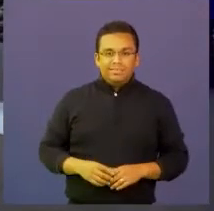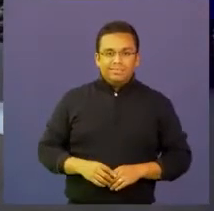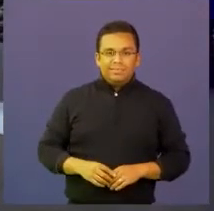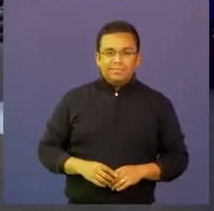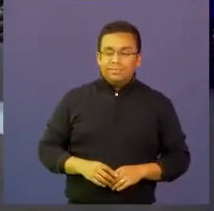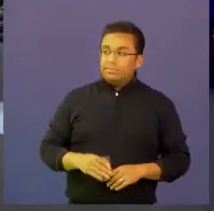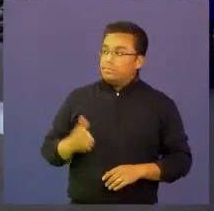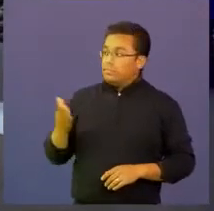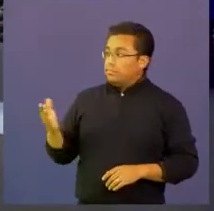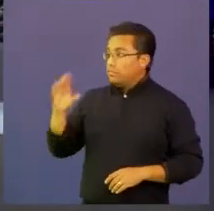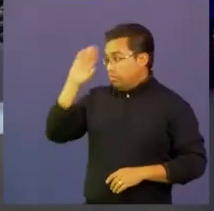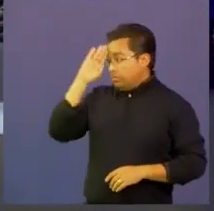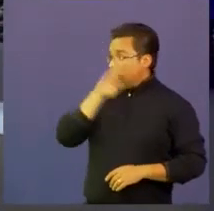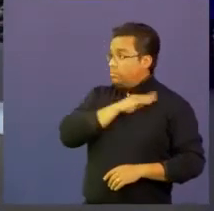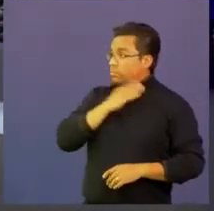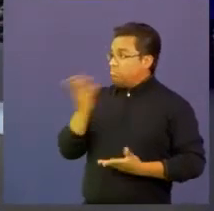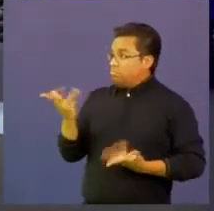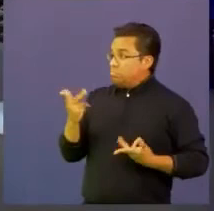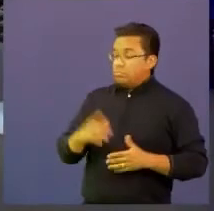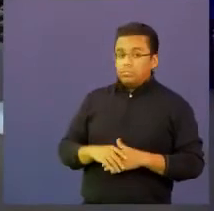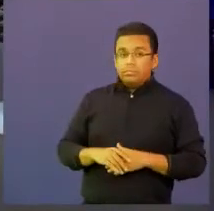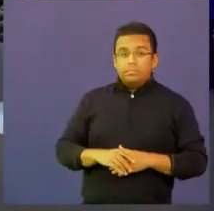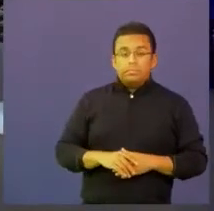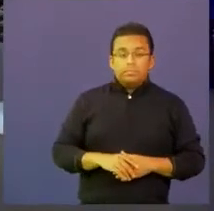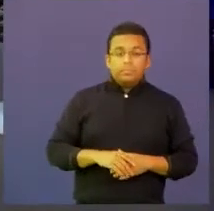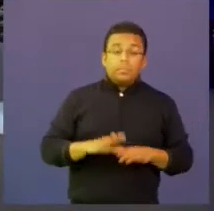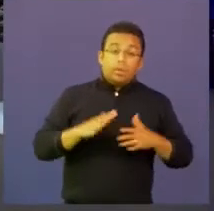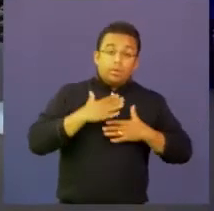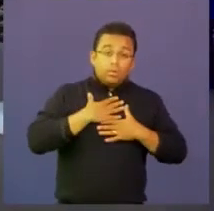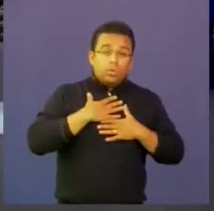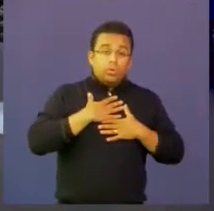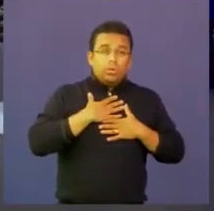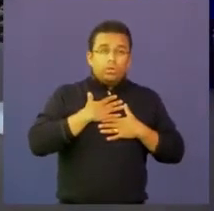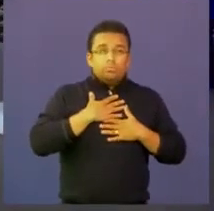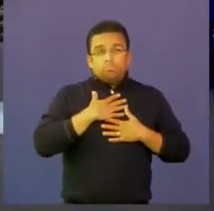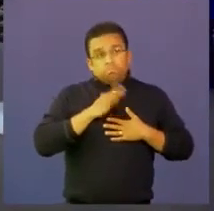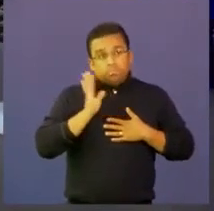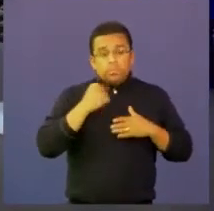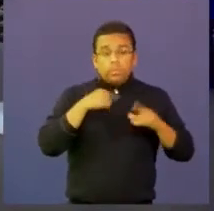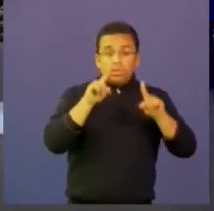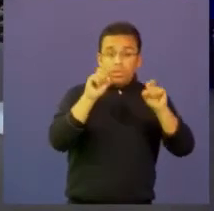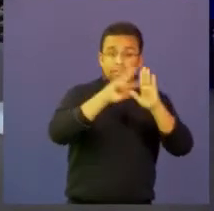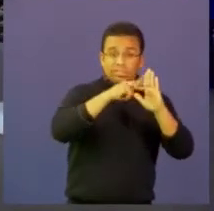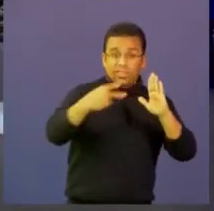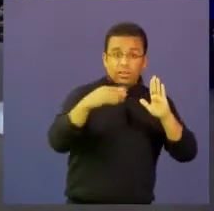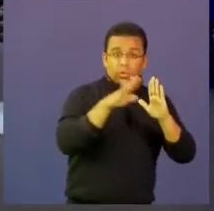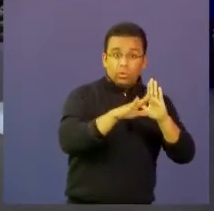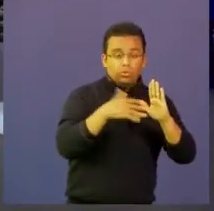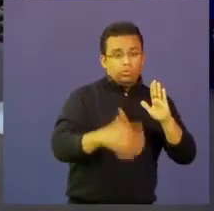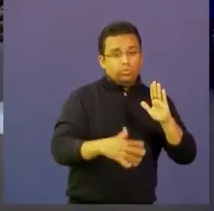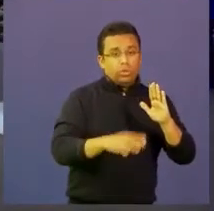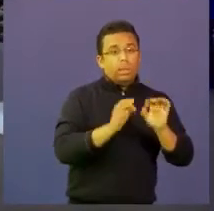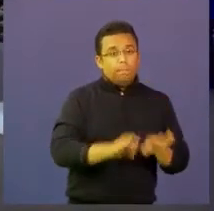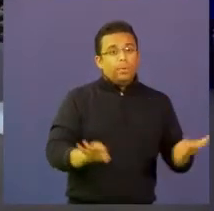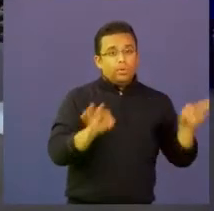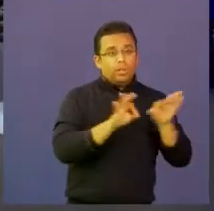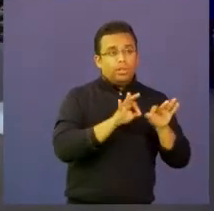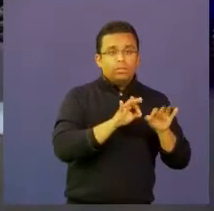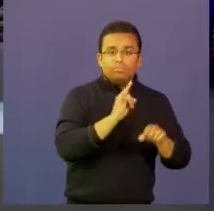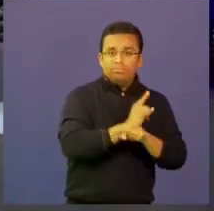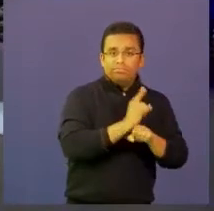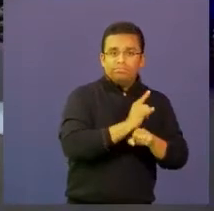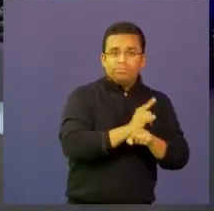Capitán ¿usted qué opinas? Yo creo que la tecnología debe ser una oportunidad tanto para el docente como para el estudiante